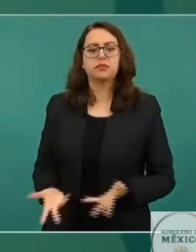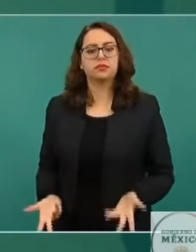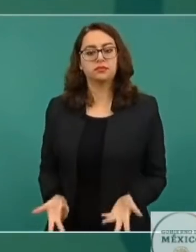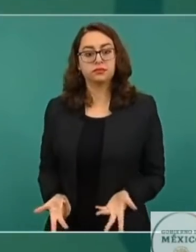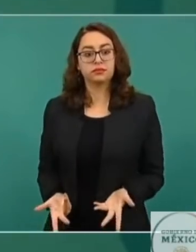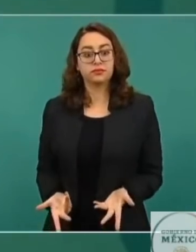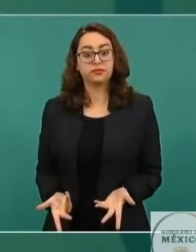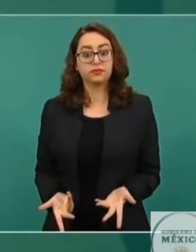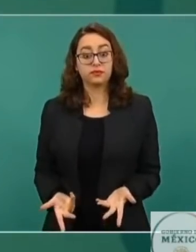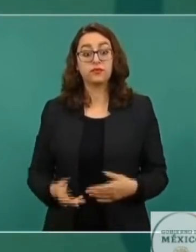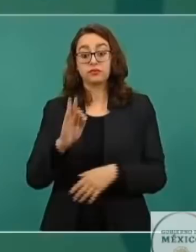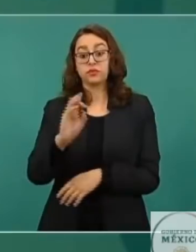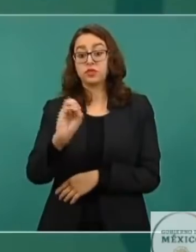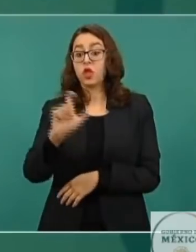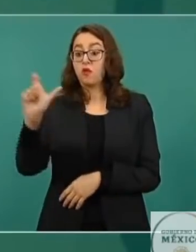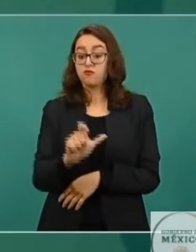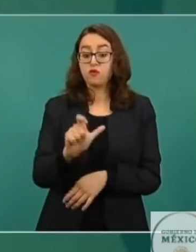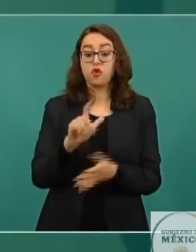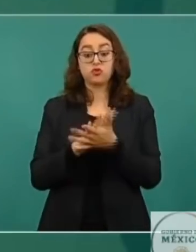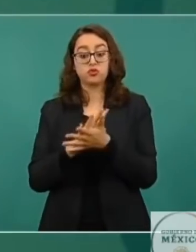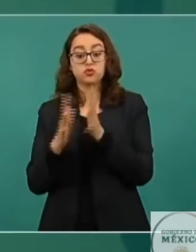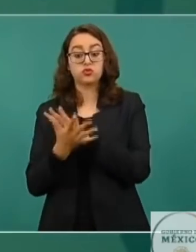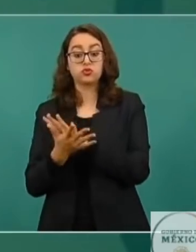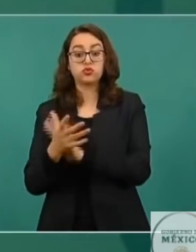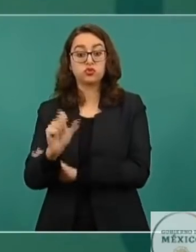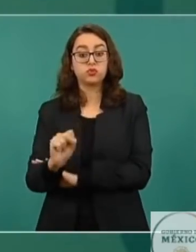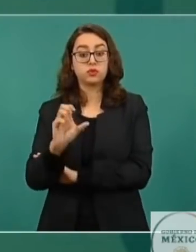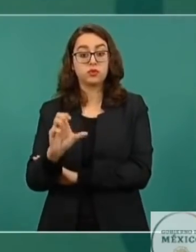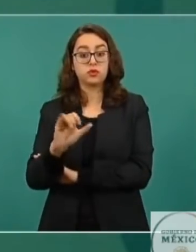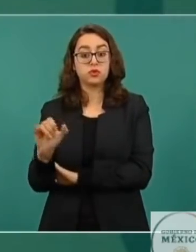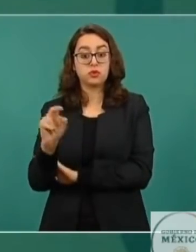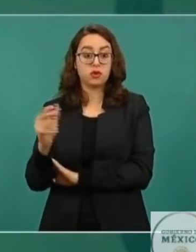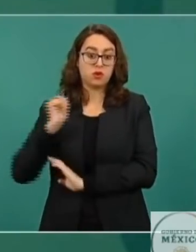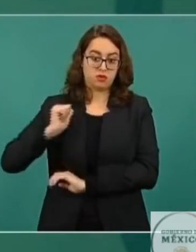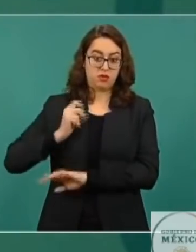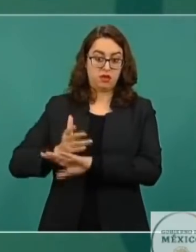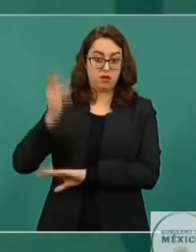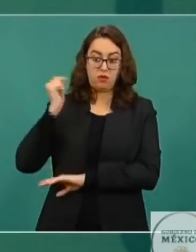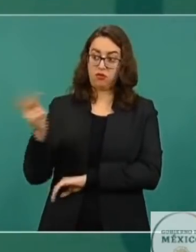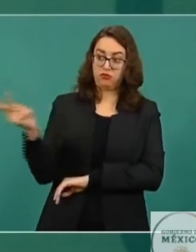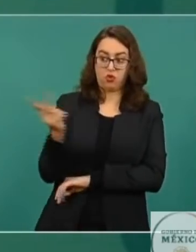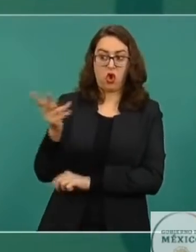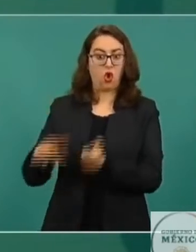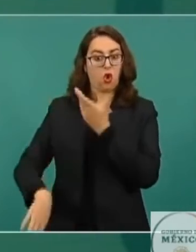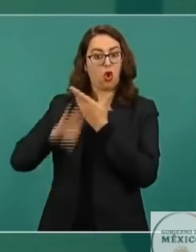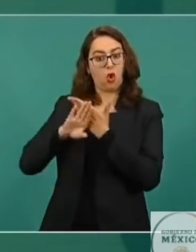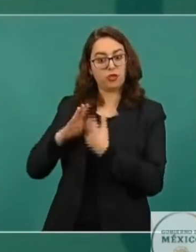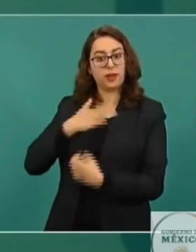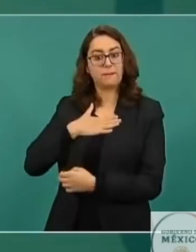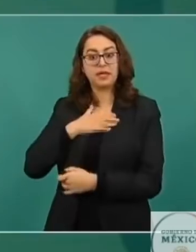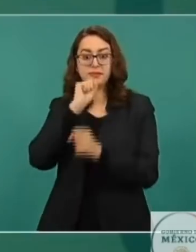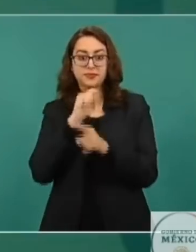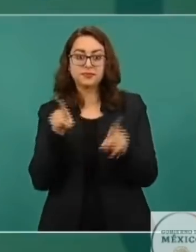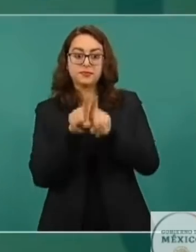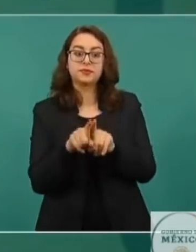un contubernio con el presidente de la Suprema Corte de aquel entonces, y de todos los medios y